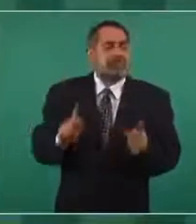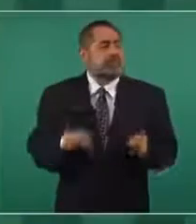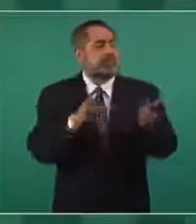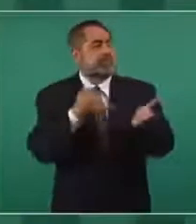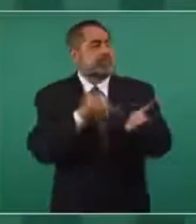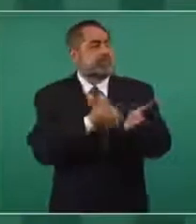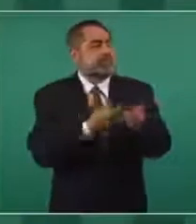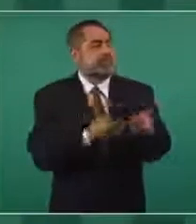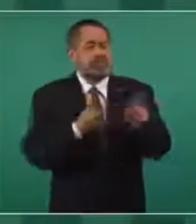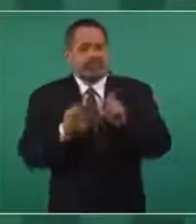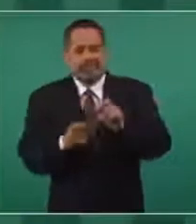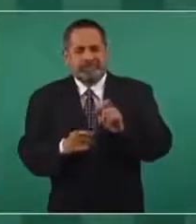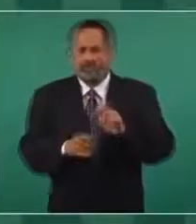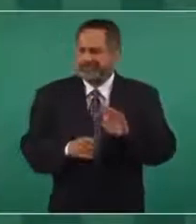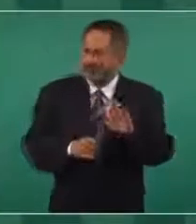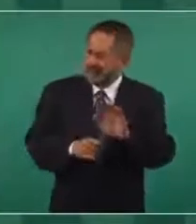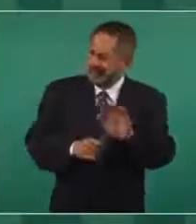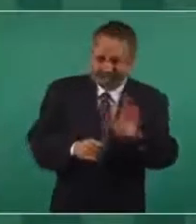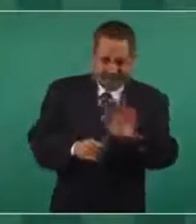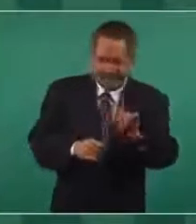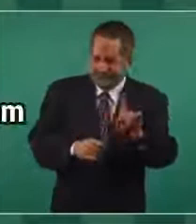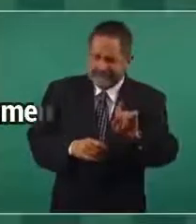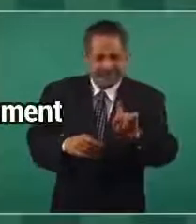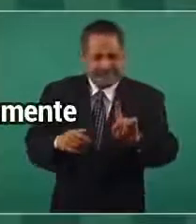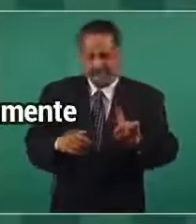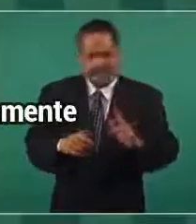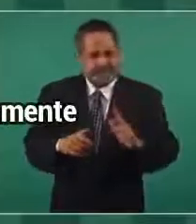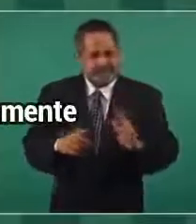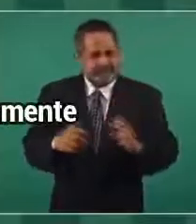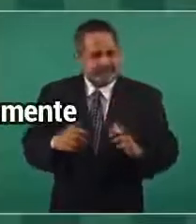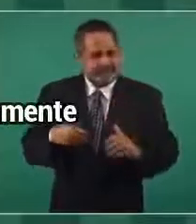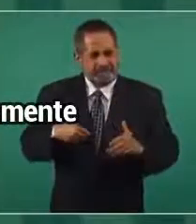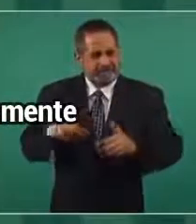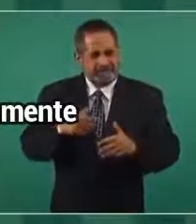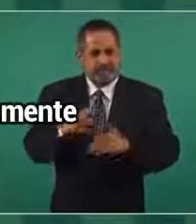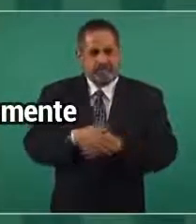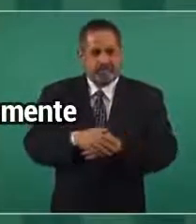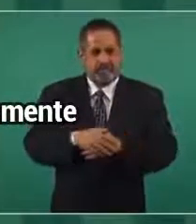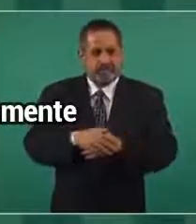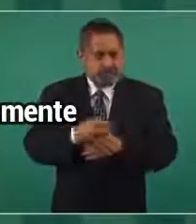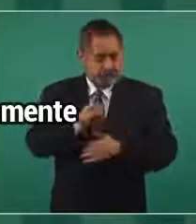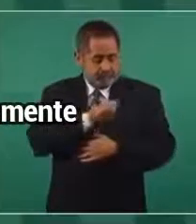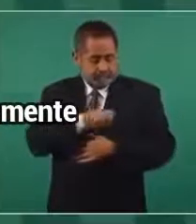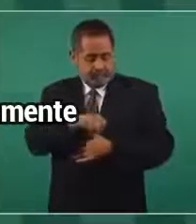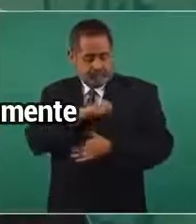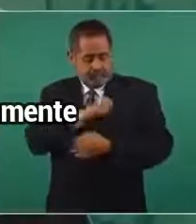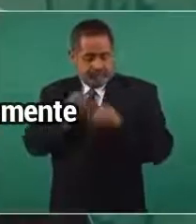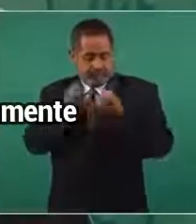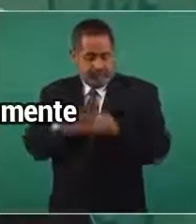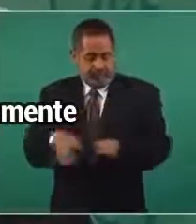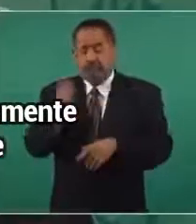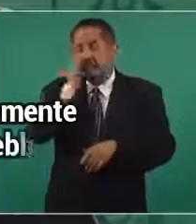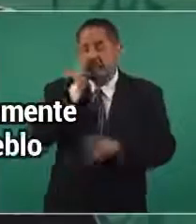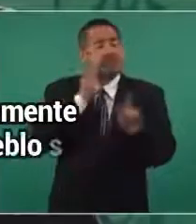porque no se puede traficar con la salud del pueblo.